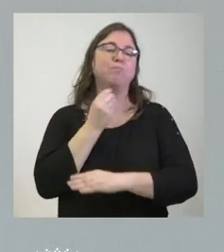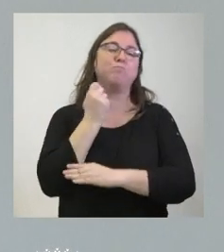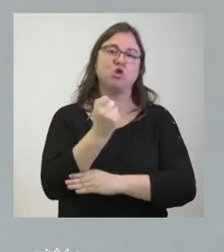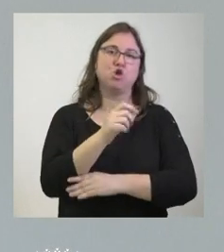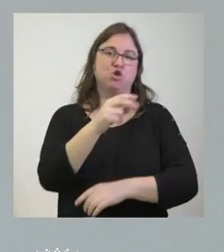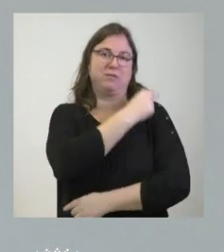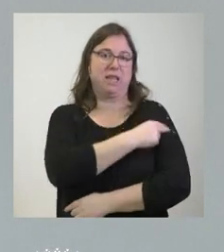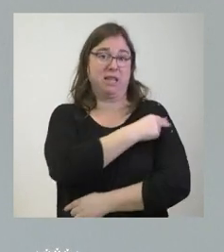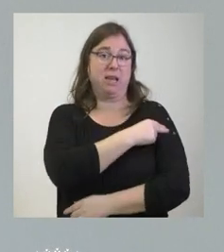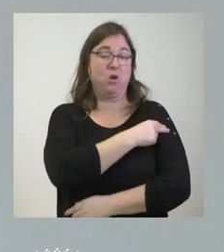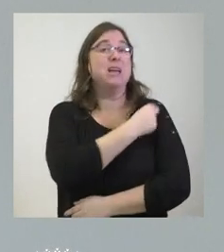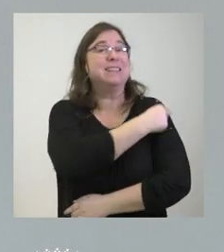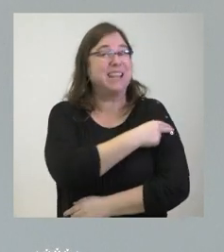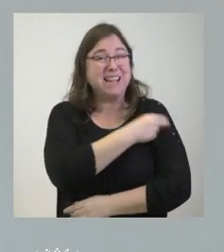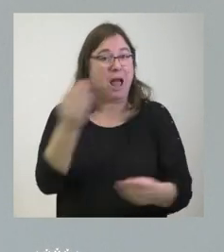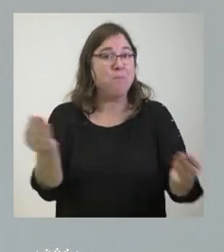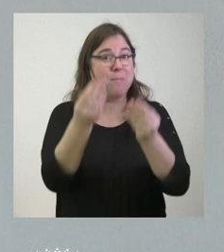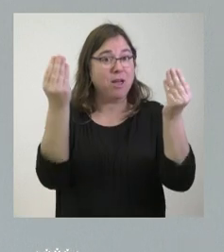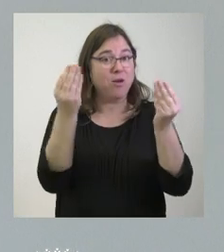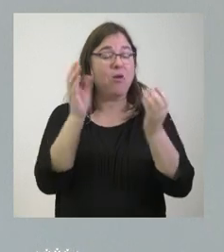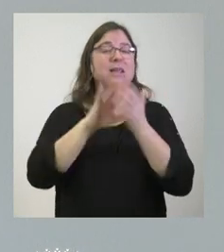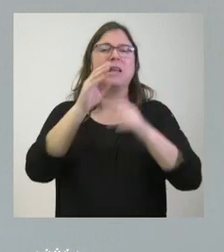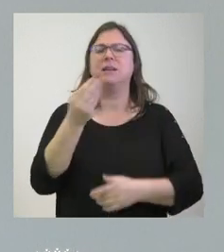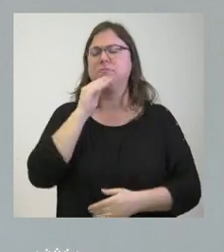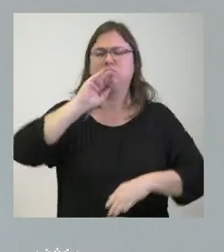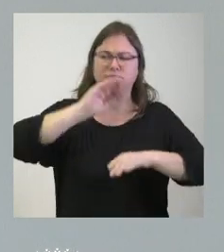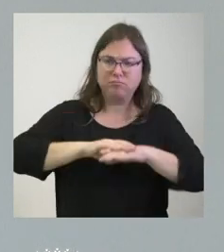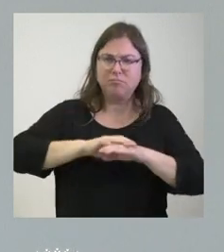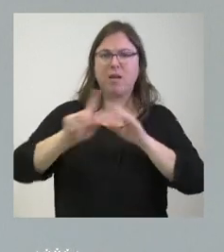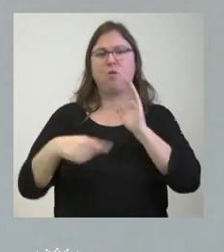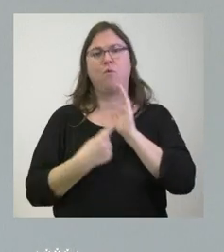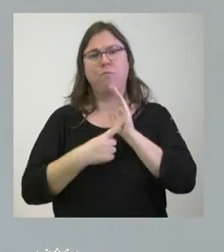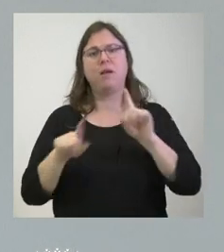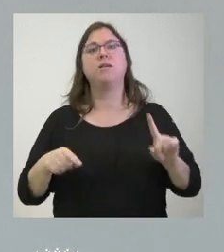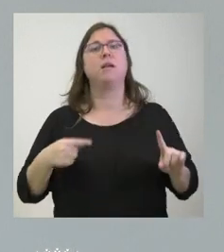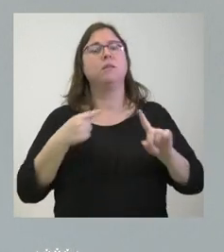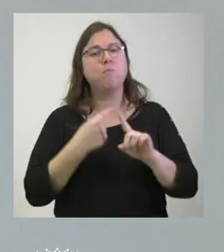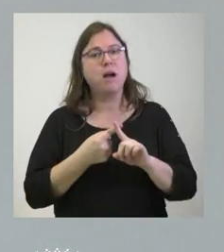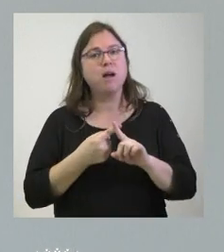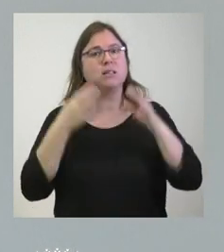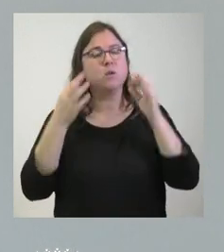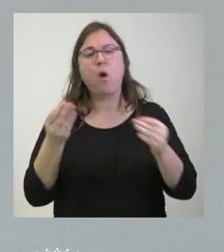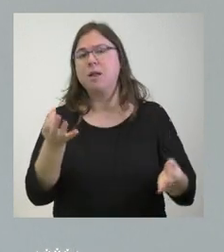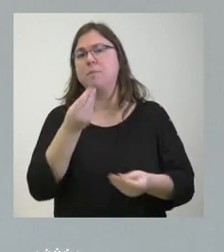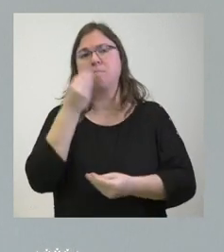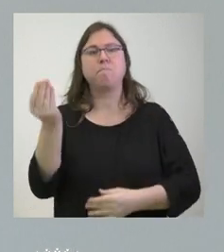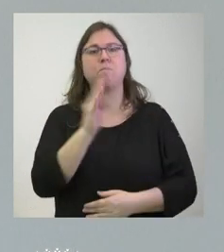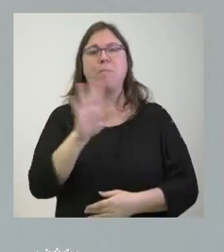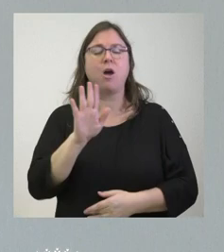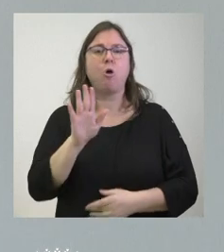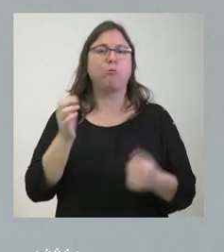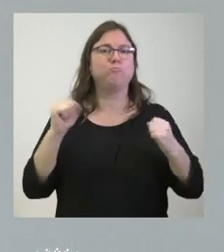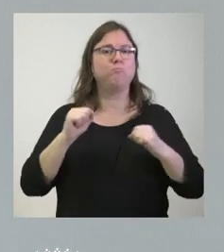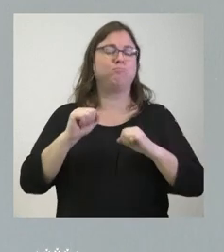sanidad en Castellón es plenamente compatible con cumplir la ley con garantizar las mejores prácticas sanitarias